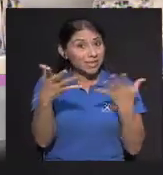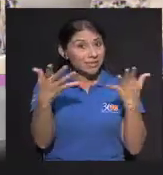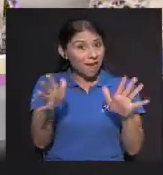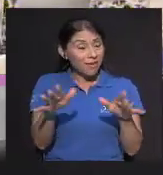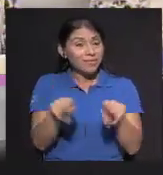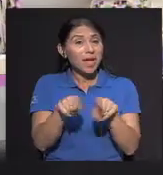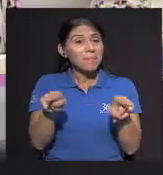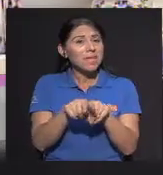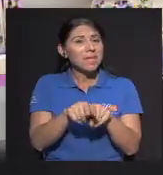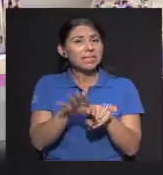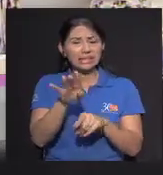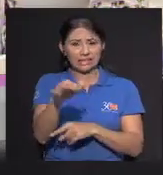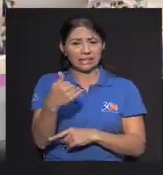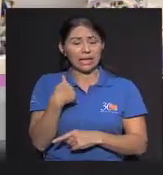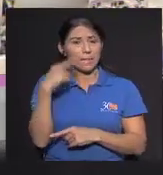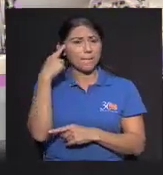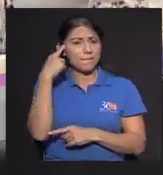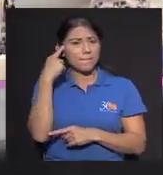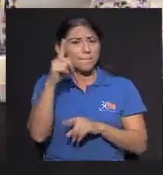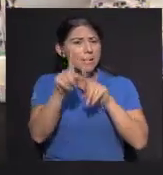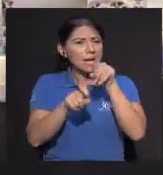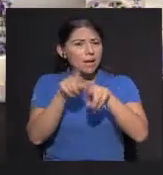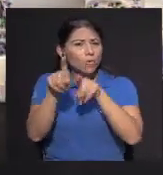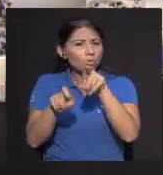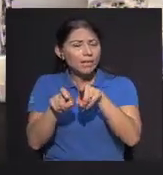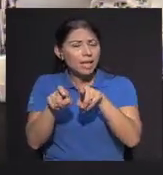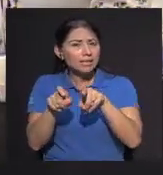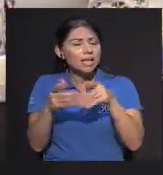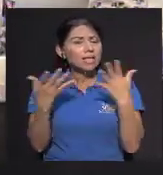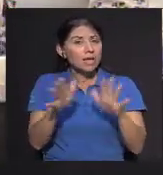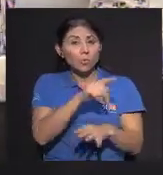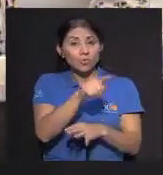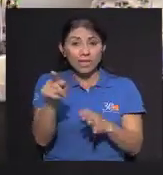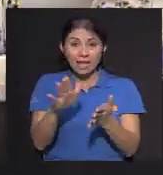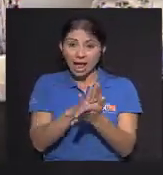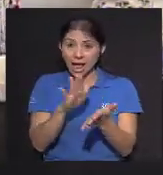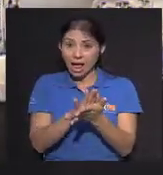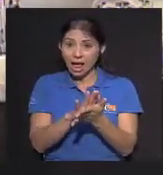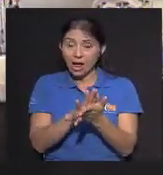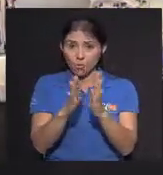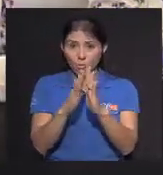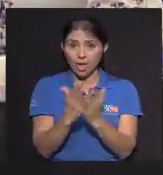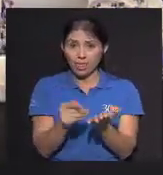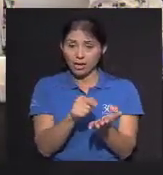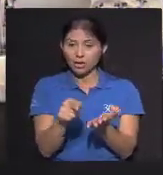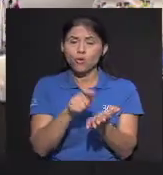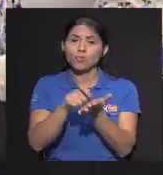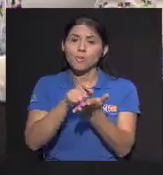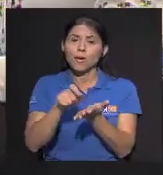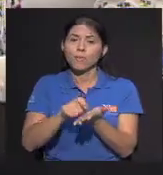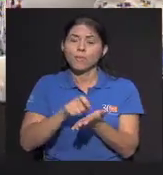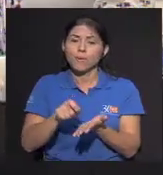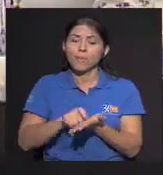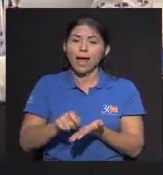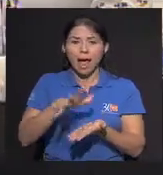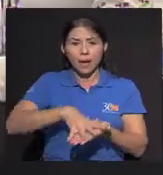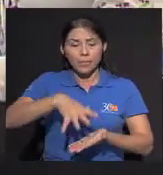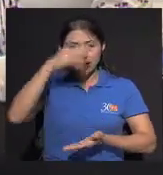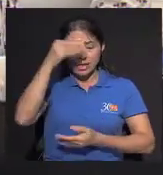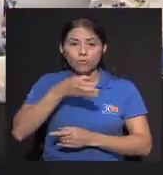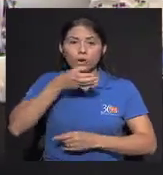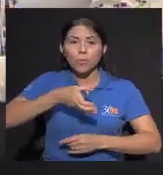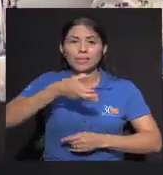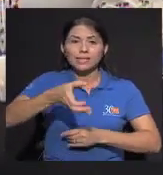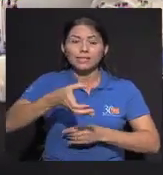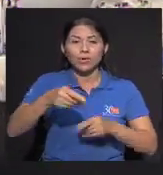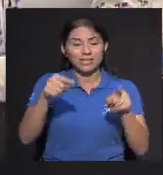si usted desde ya va anotando también esas preguntas Va sacando ese libro o ese cuaderno que sea definitivamente esa hoja de vida para que usted pueda aprender